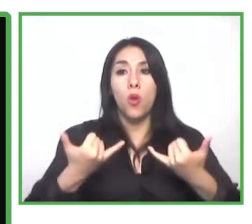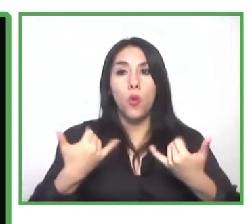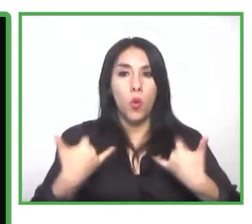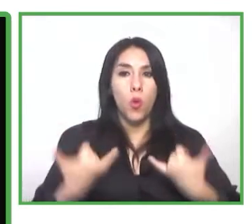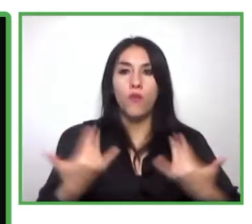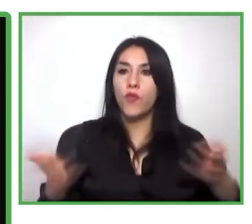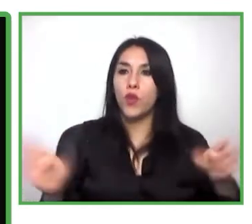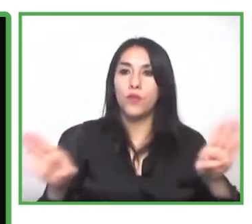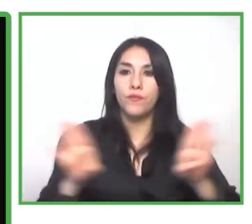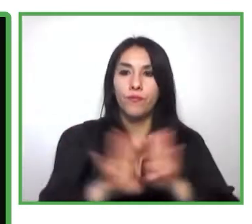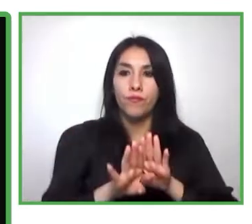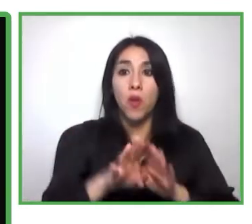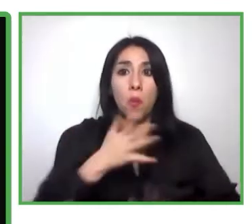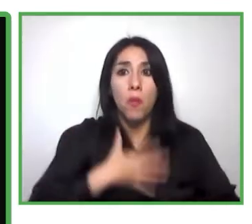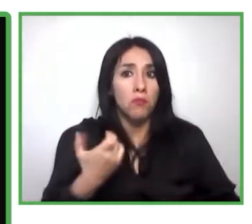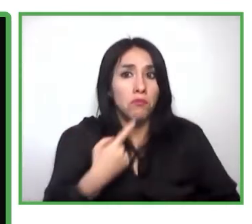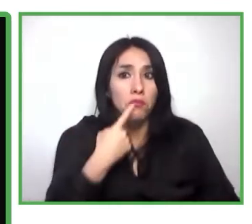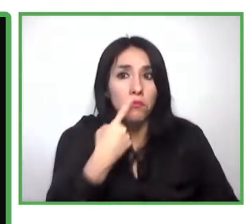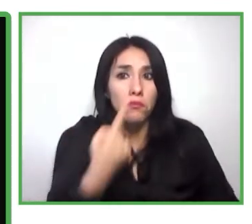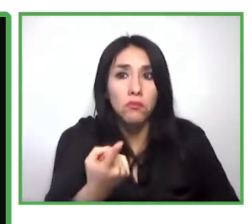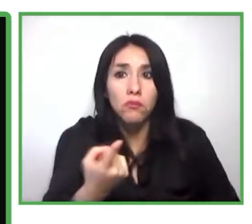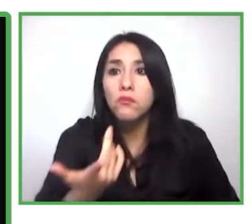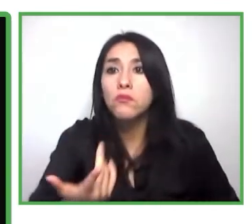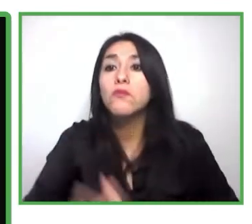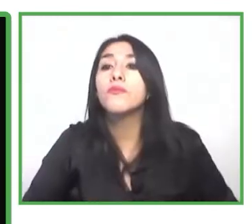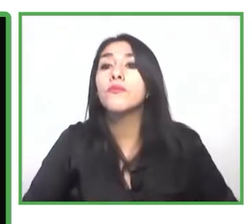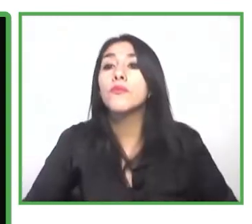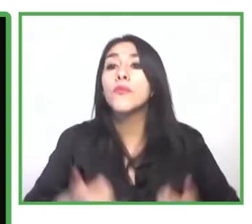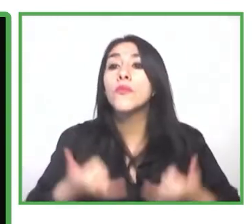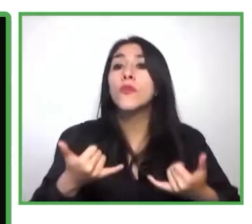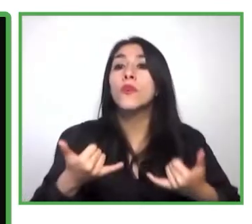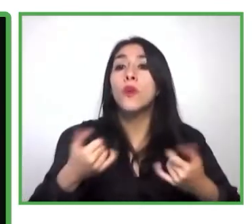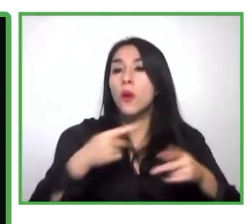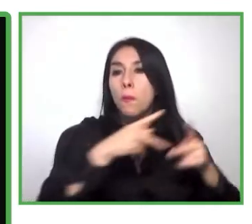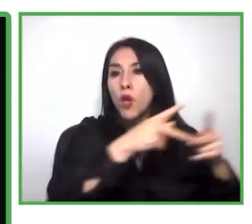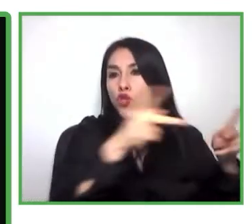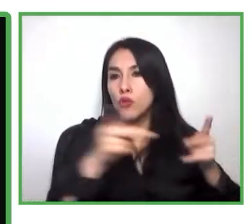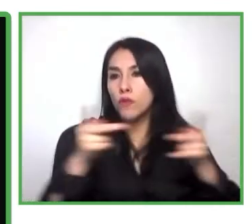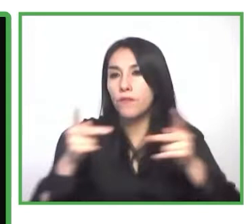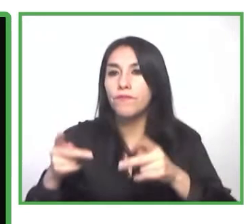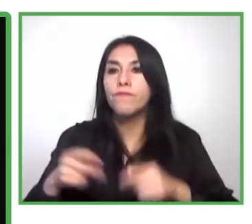presentes a nivel de accesibilidad de personas con discapacidad al mercado laboral.